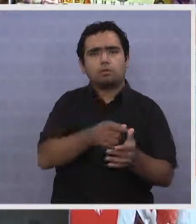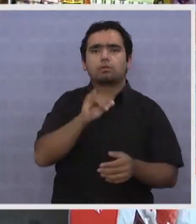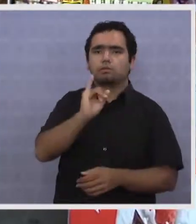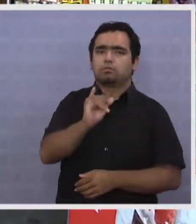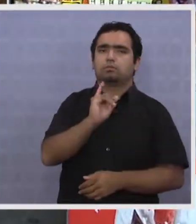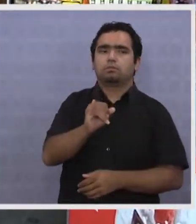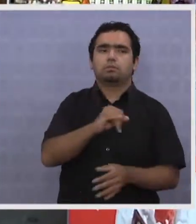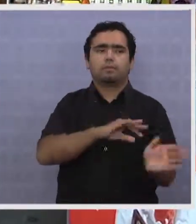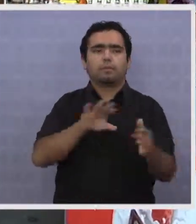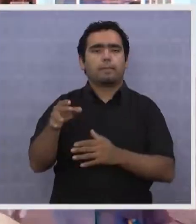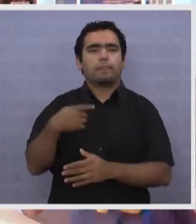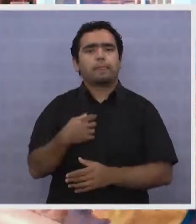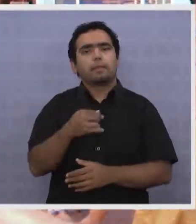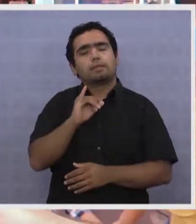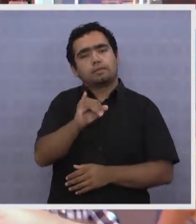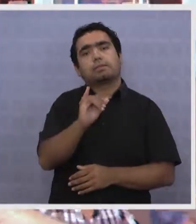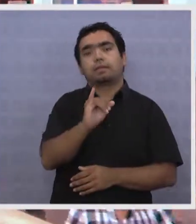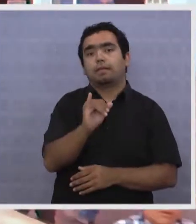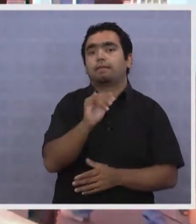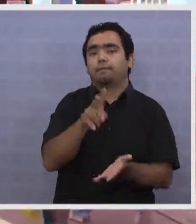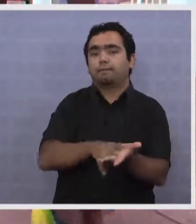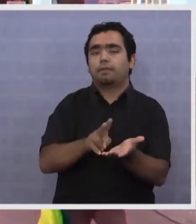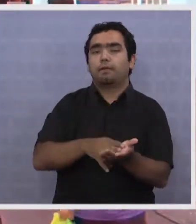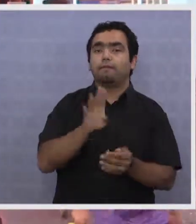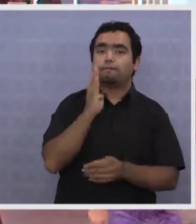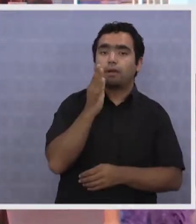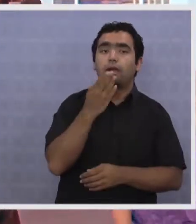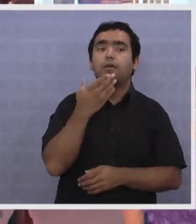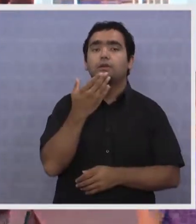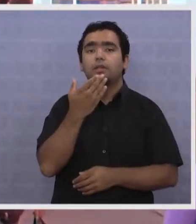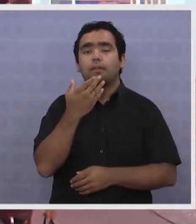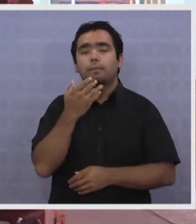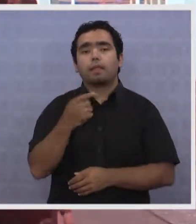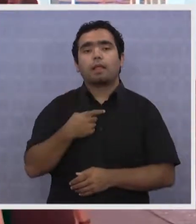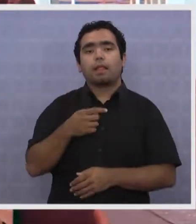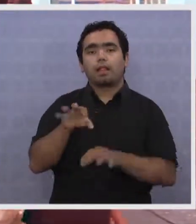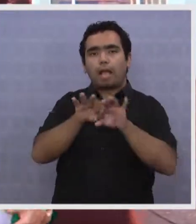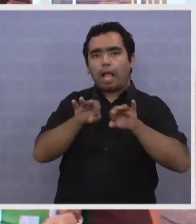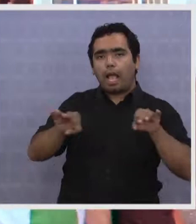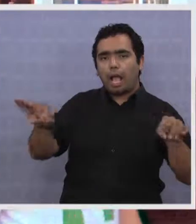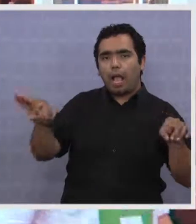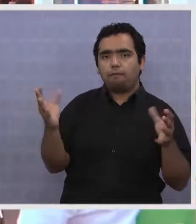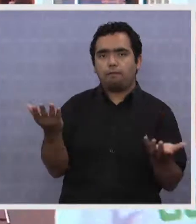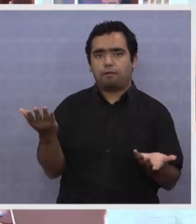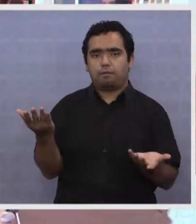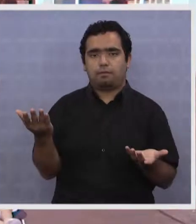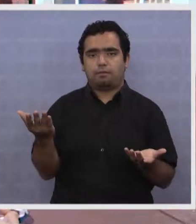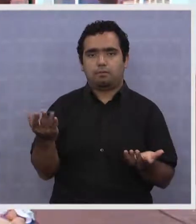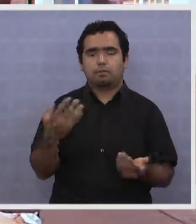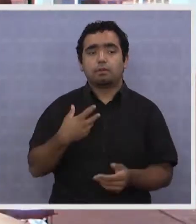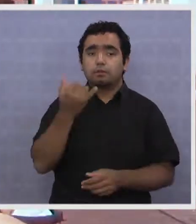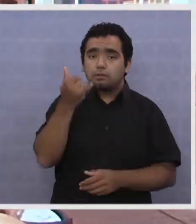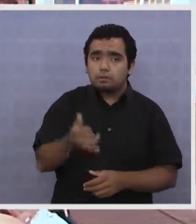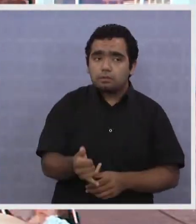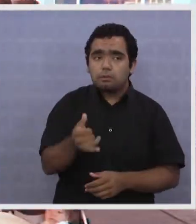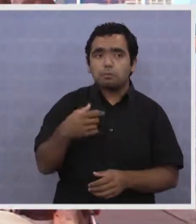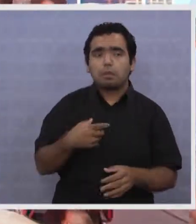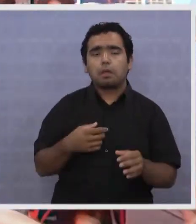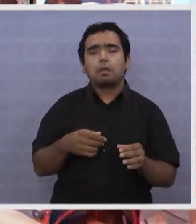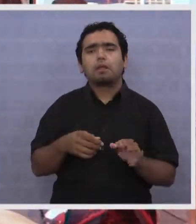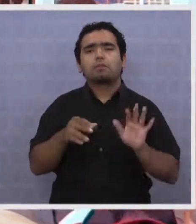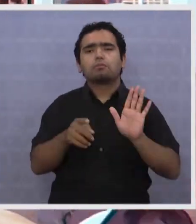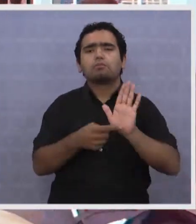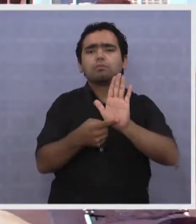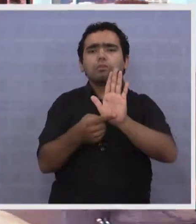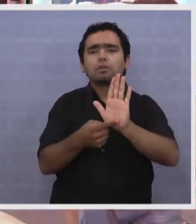desprotegidos. Bueno, sí, de banco y empresas de televisión por cable. De hecho, te ofrecen